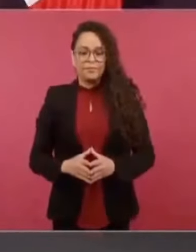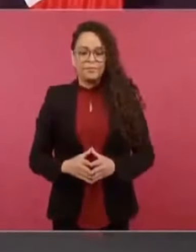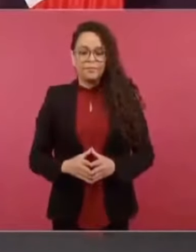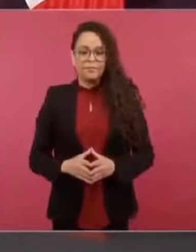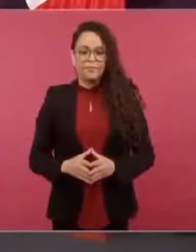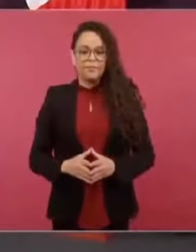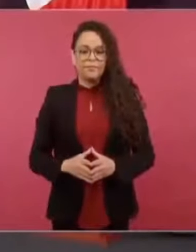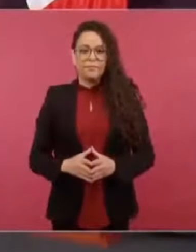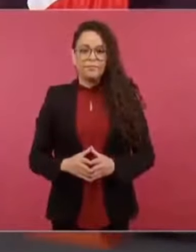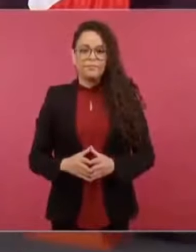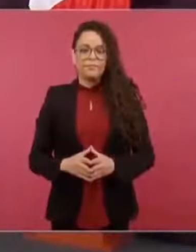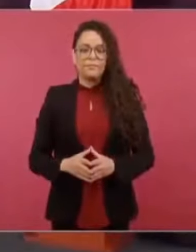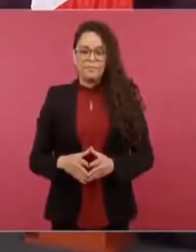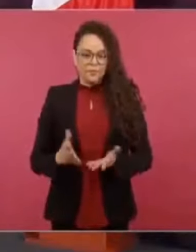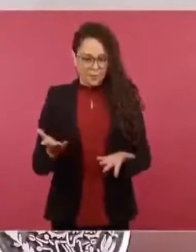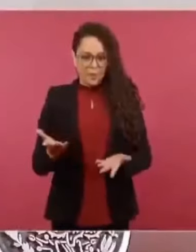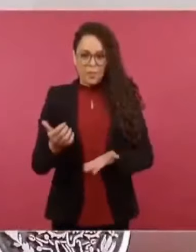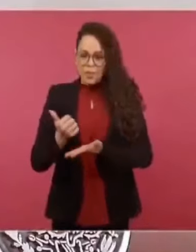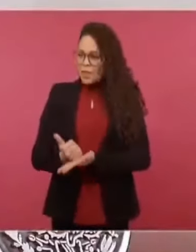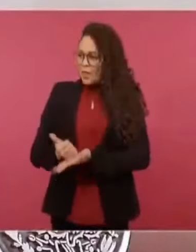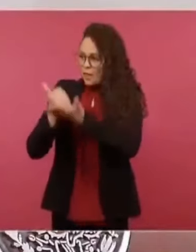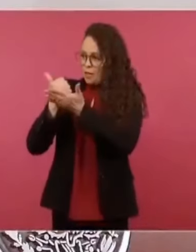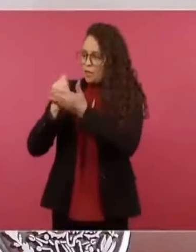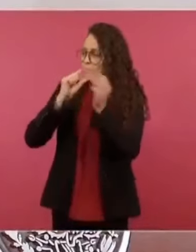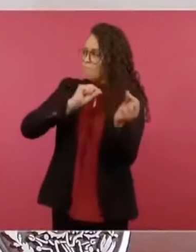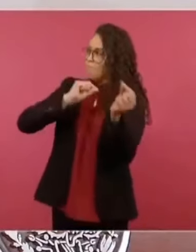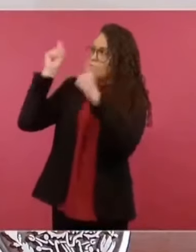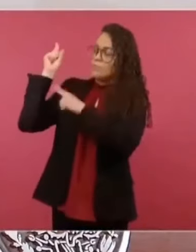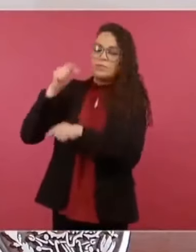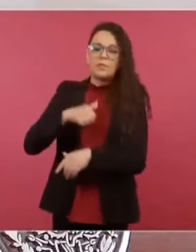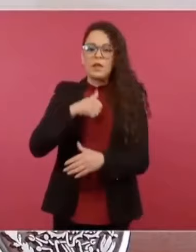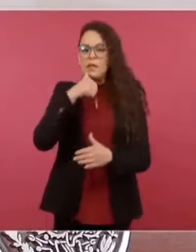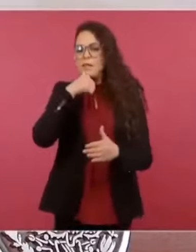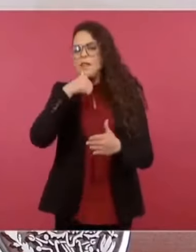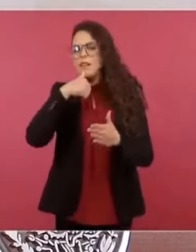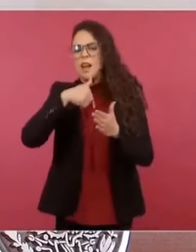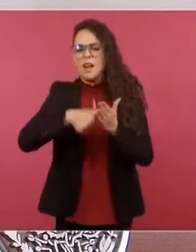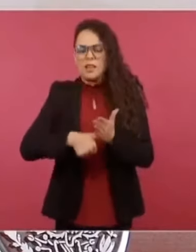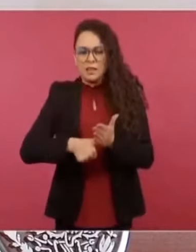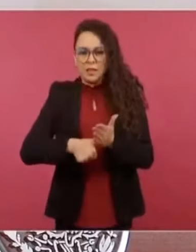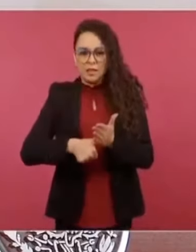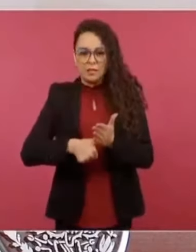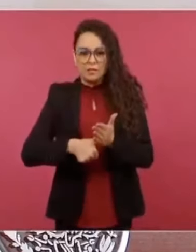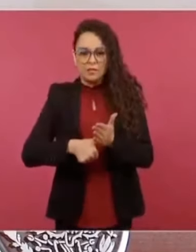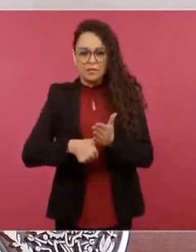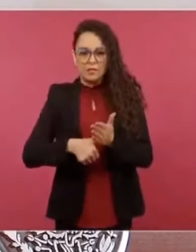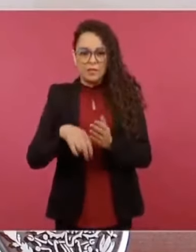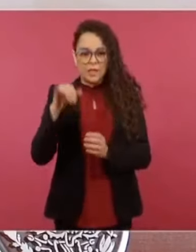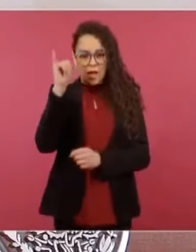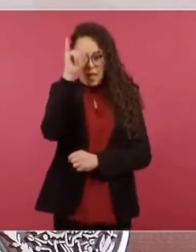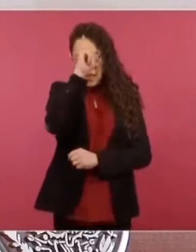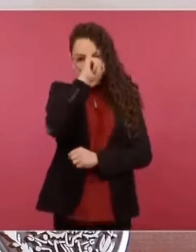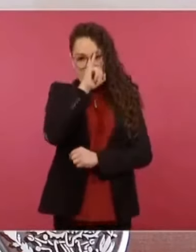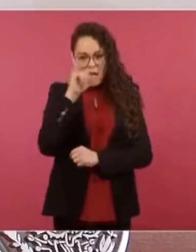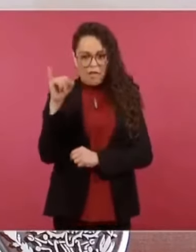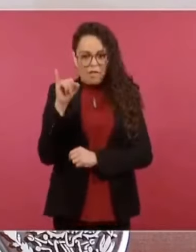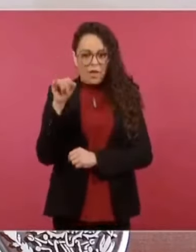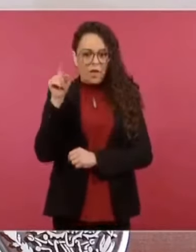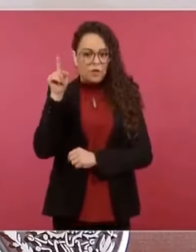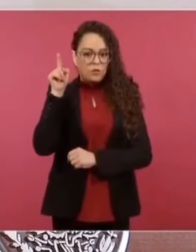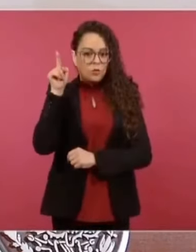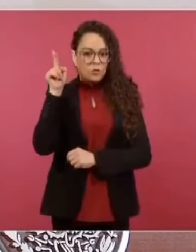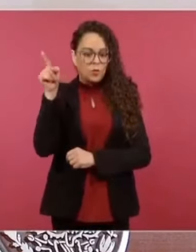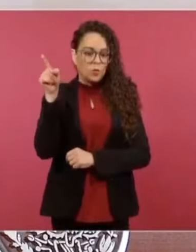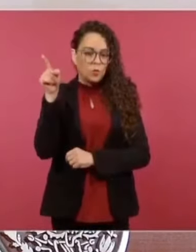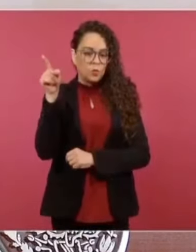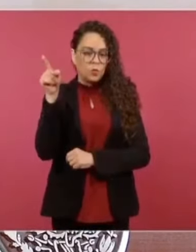del jefe del Departamento de Estado del presidente